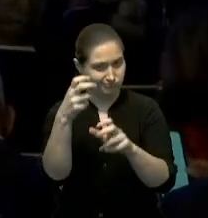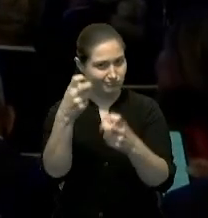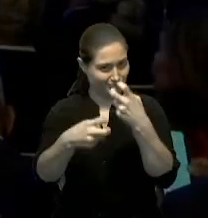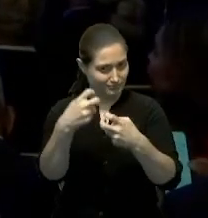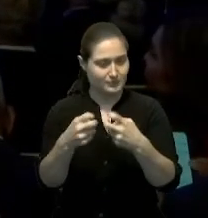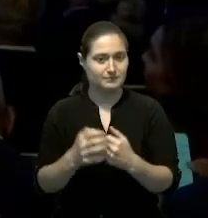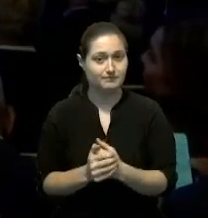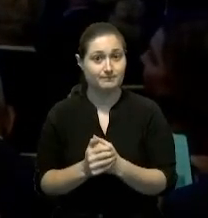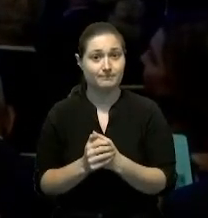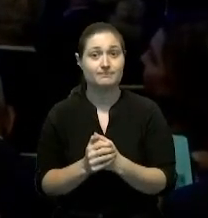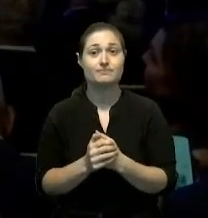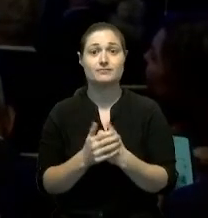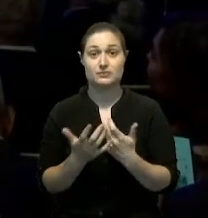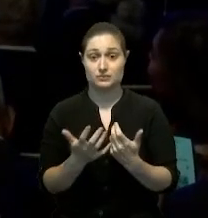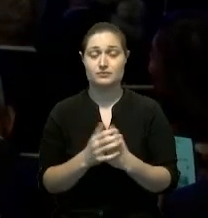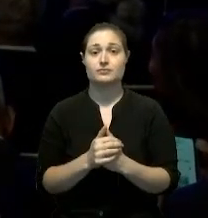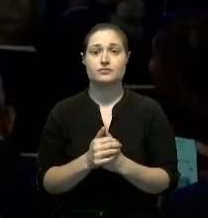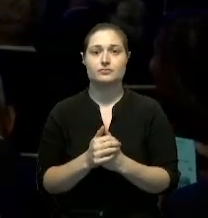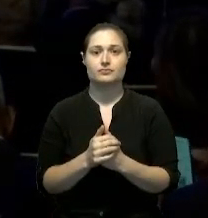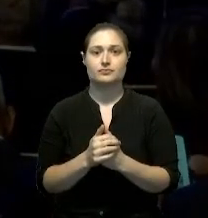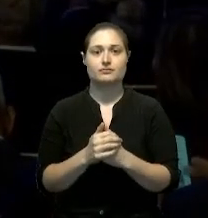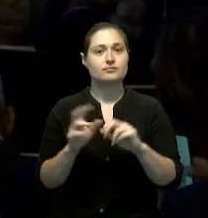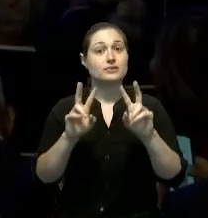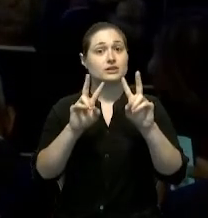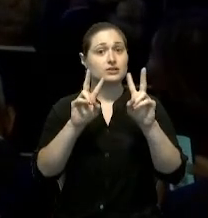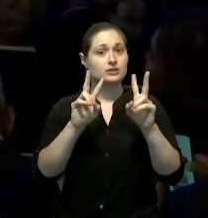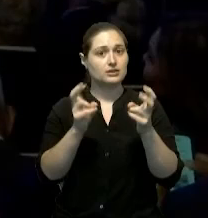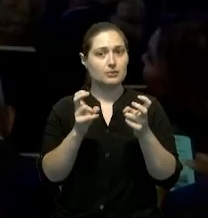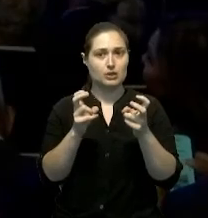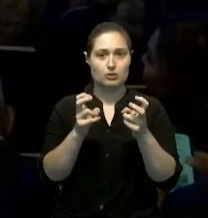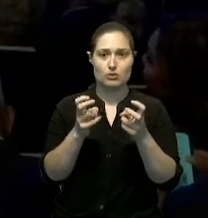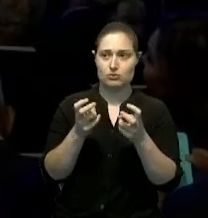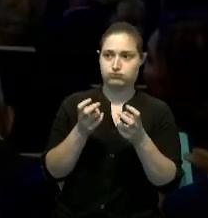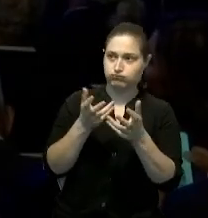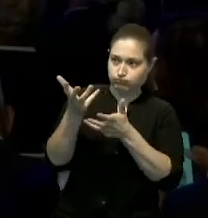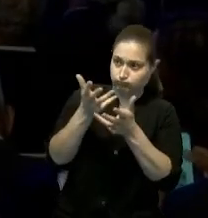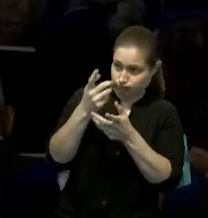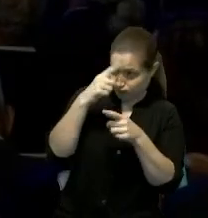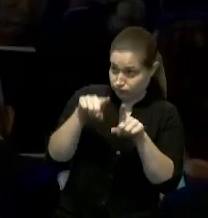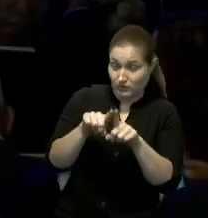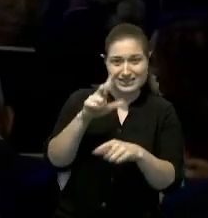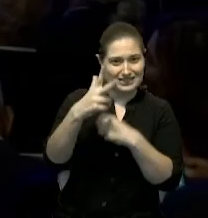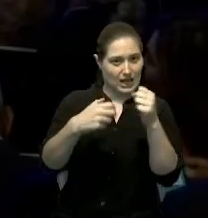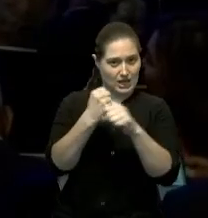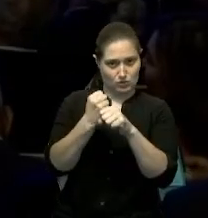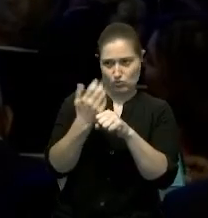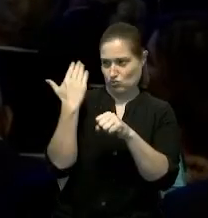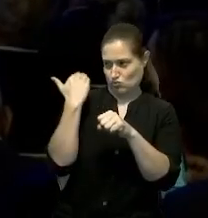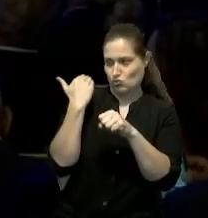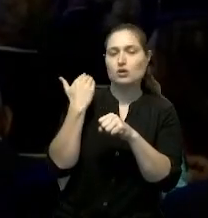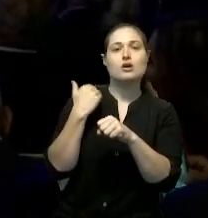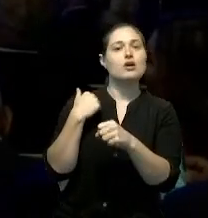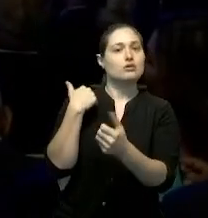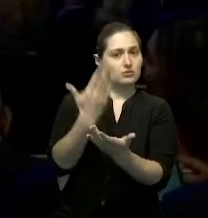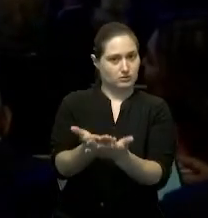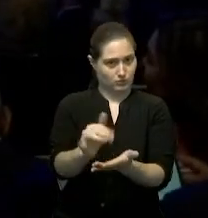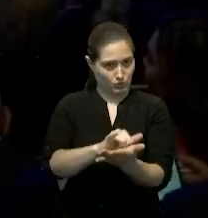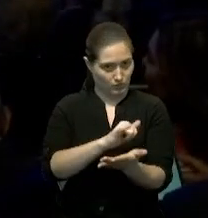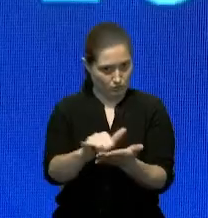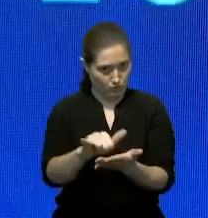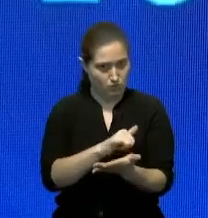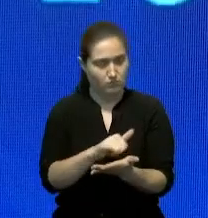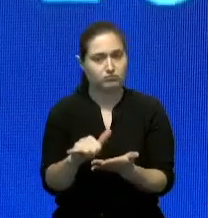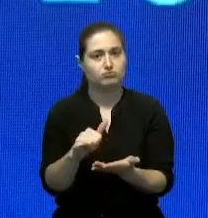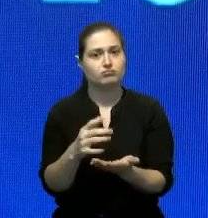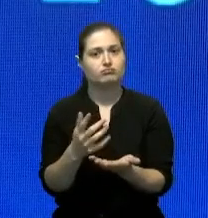esfuerzos diplomáticos, hace exactamente tres años nosotros vinimos a Nueva York y fuimos